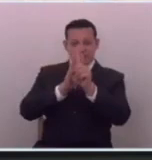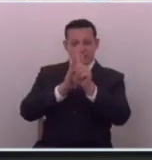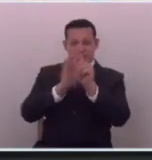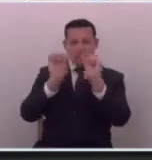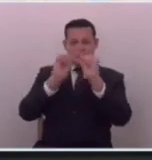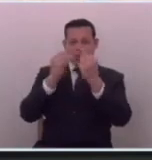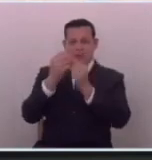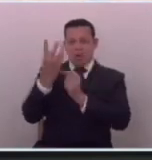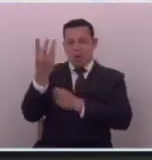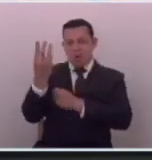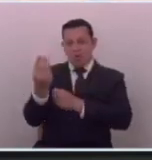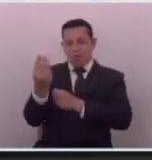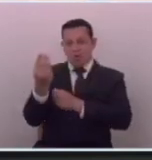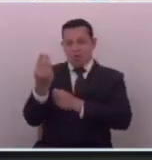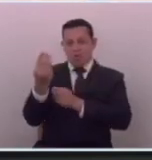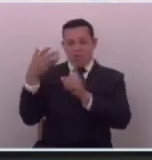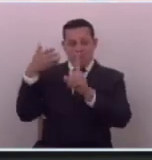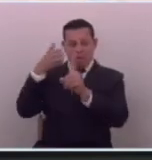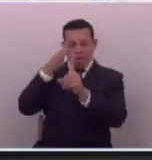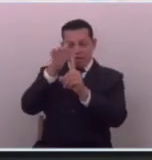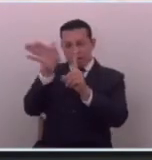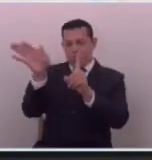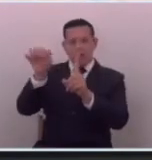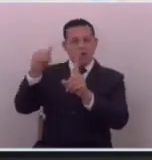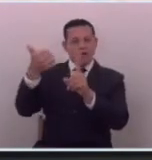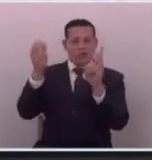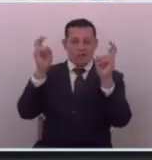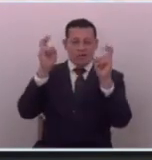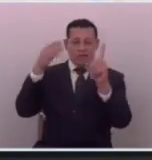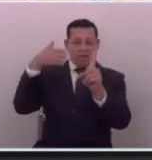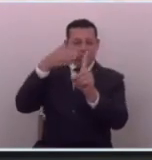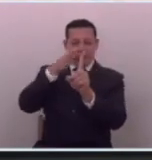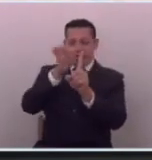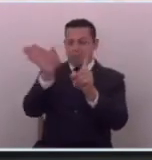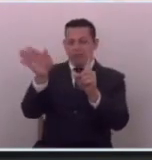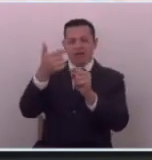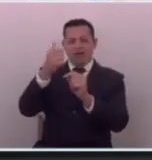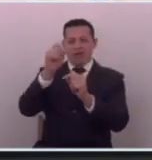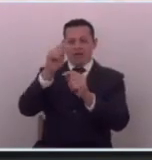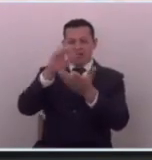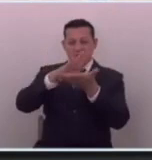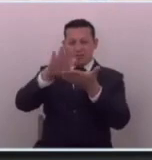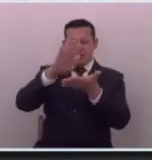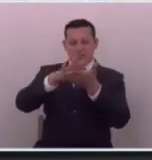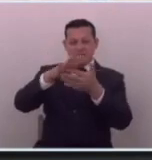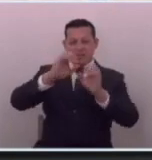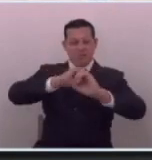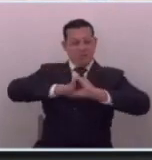chiquitinada se va bien rápido por por otro lado gastos de publicidad